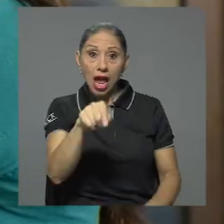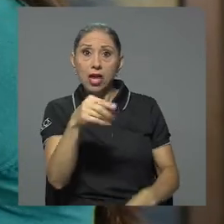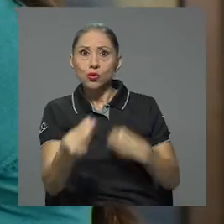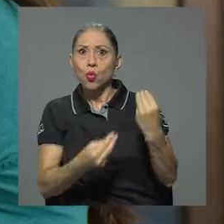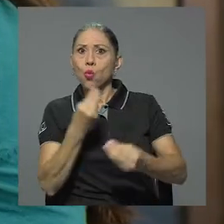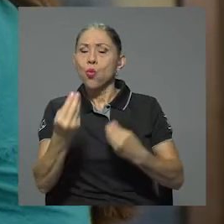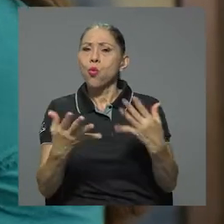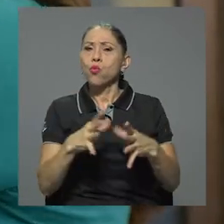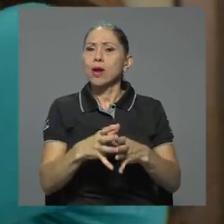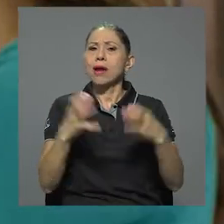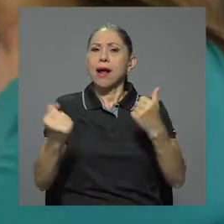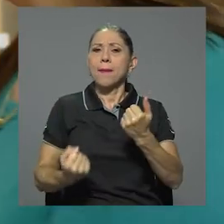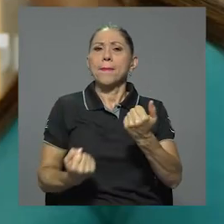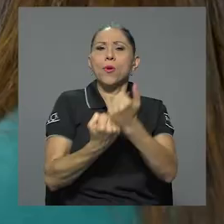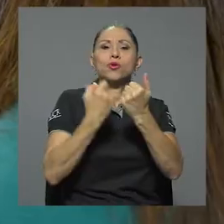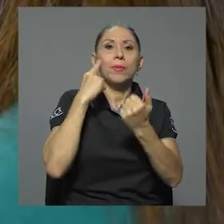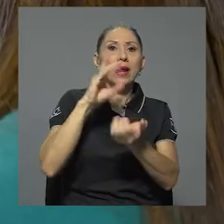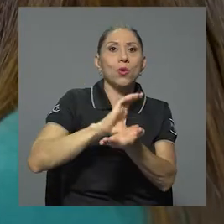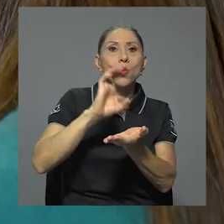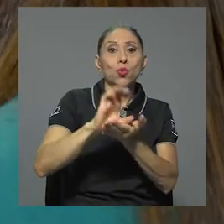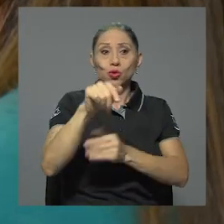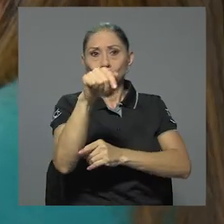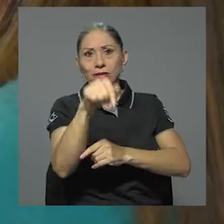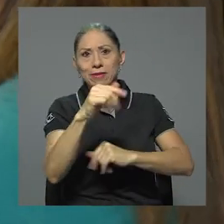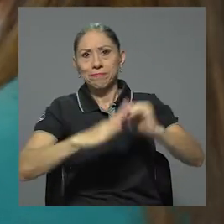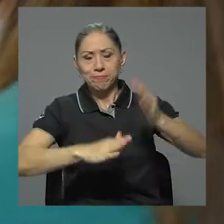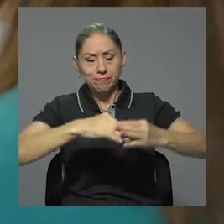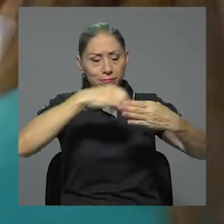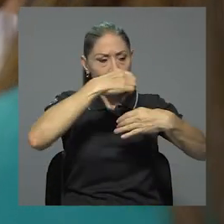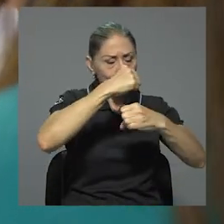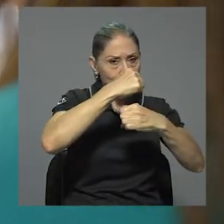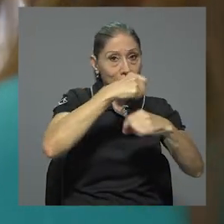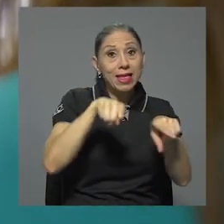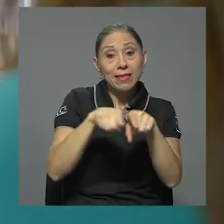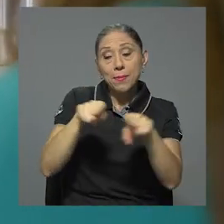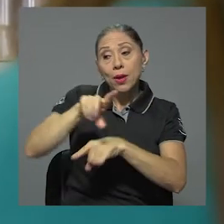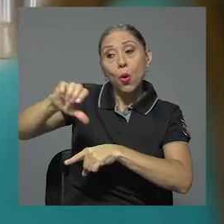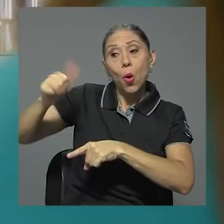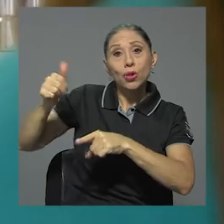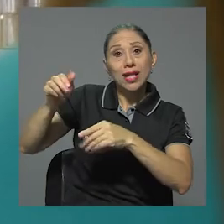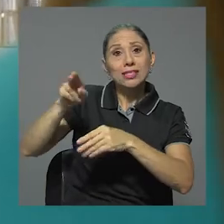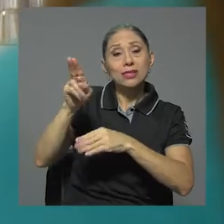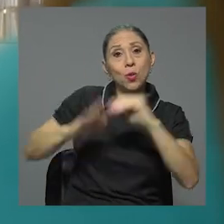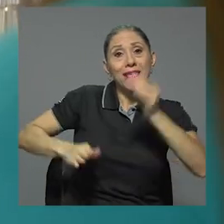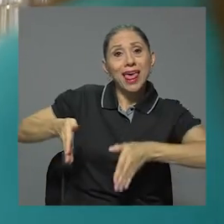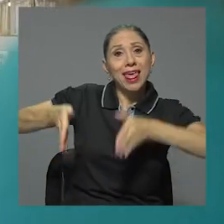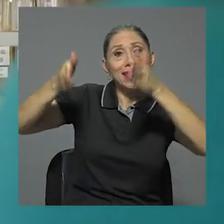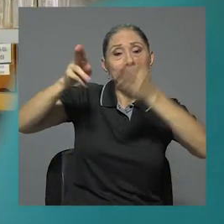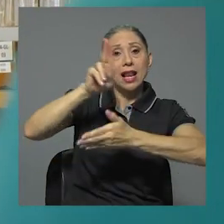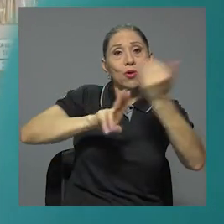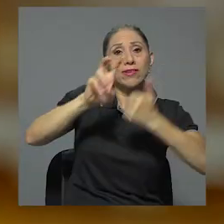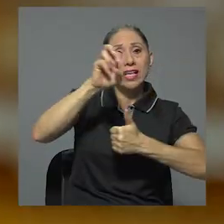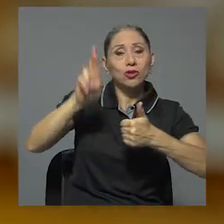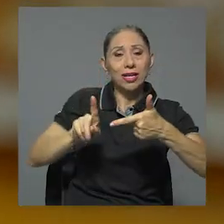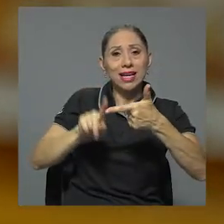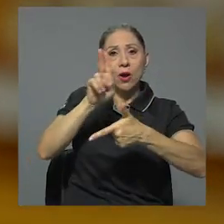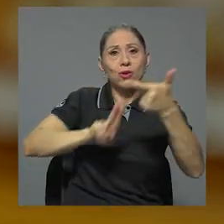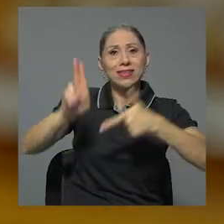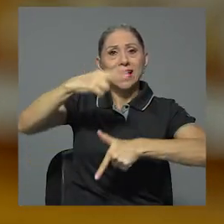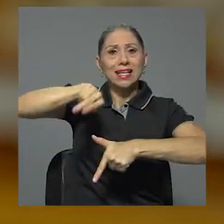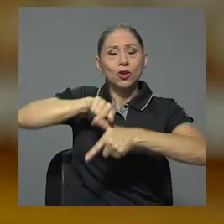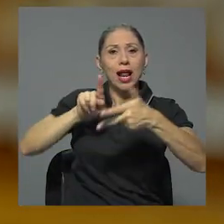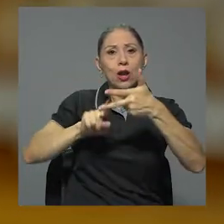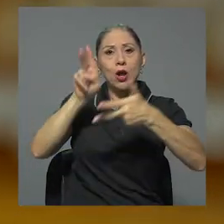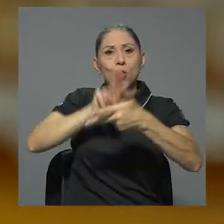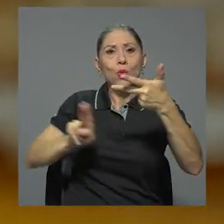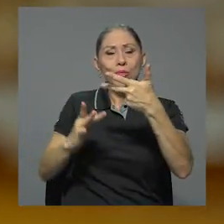impartir algunos cursos de esta facultad y de otras unidades académicas de la Universidad de Costa Rica, la UNA y el TEC. Por otra parte,